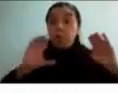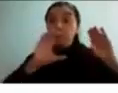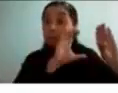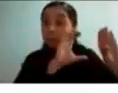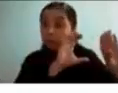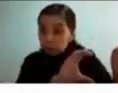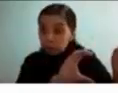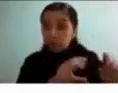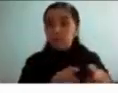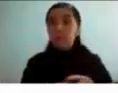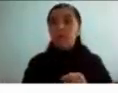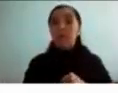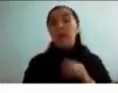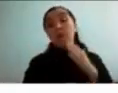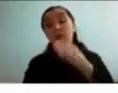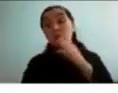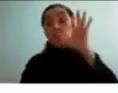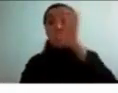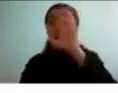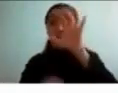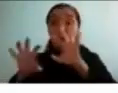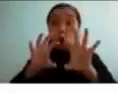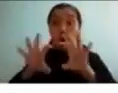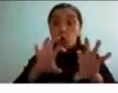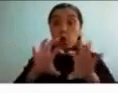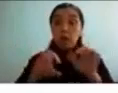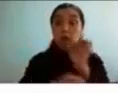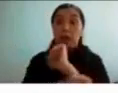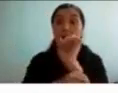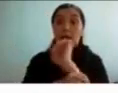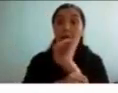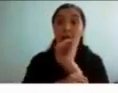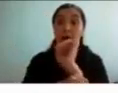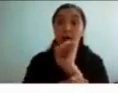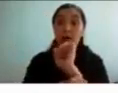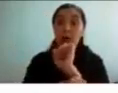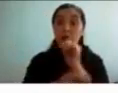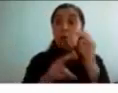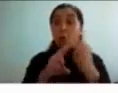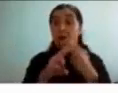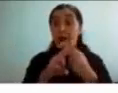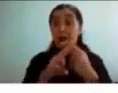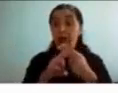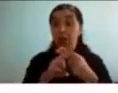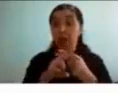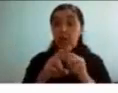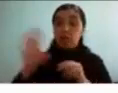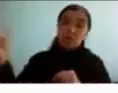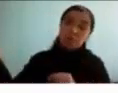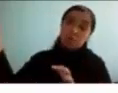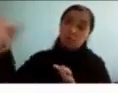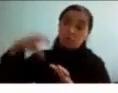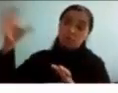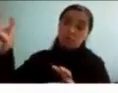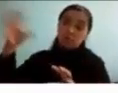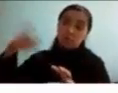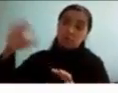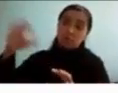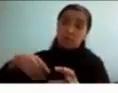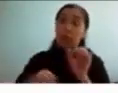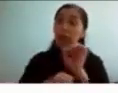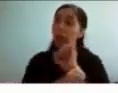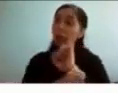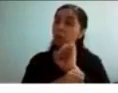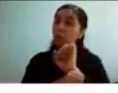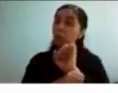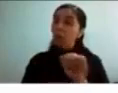fui a buscar el resto de las otras cosas en un auto que estaba arrendado por el día ya de esos autos que uno los estaciona en